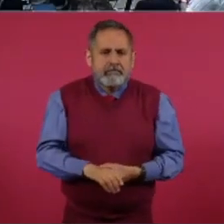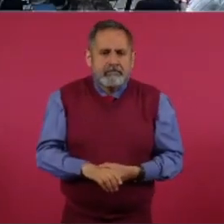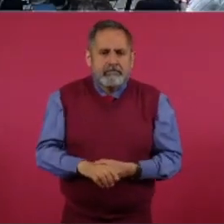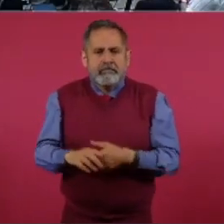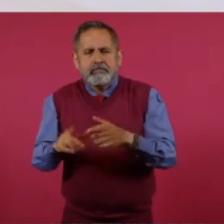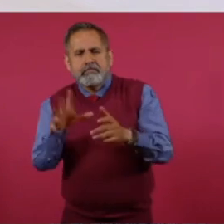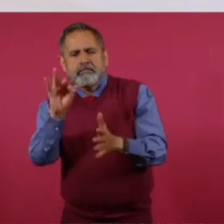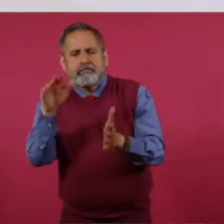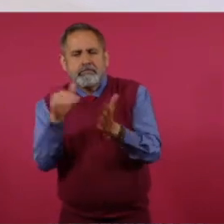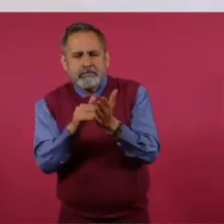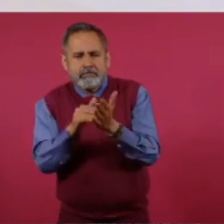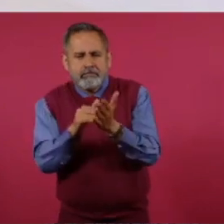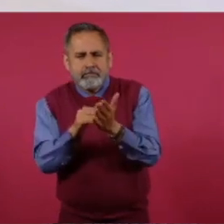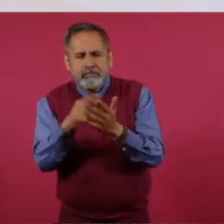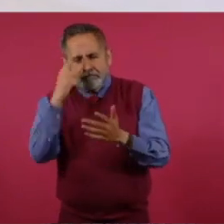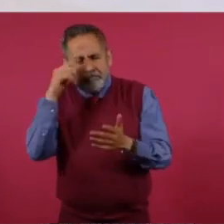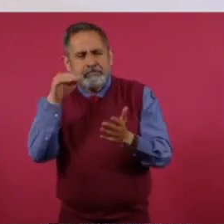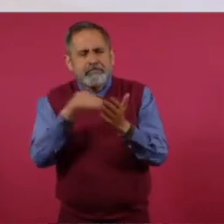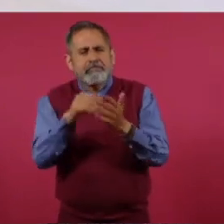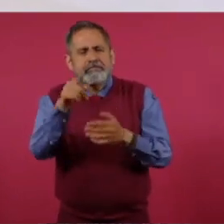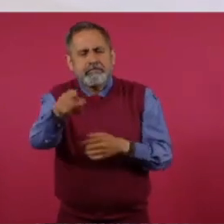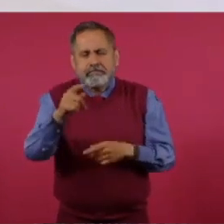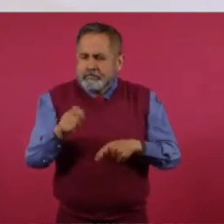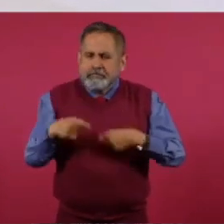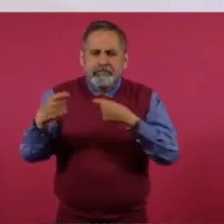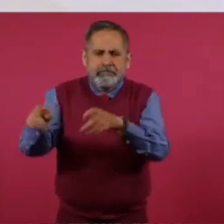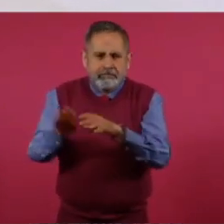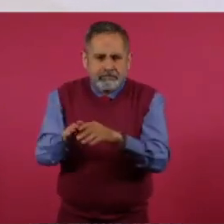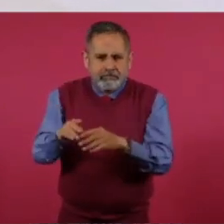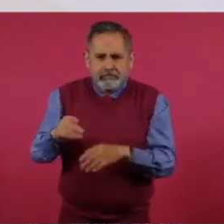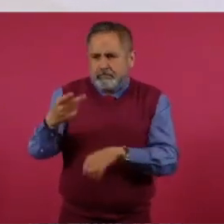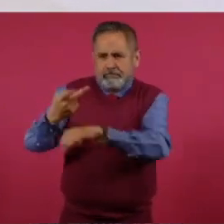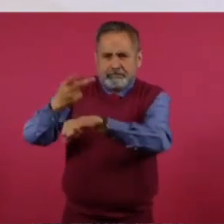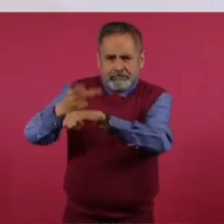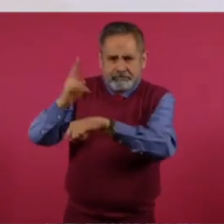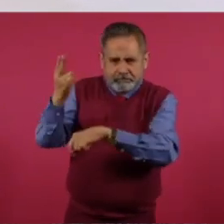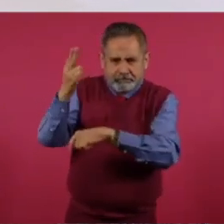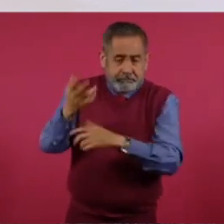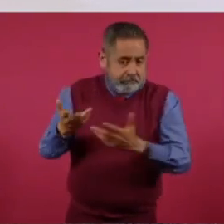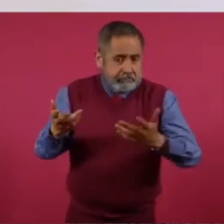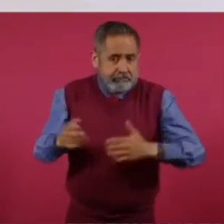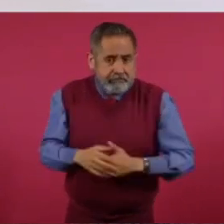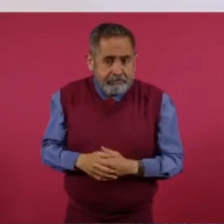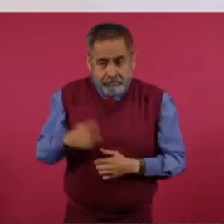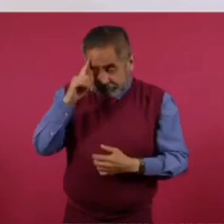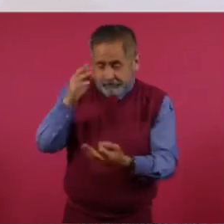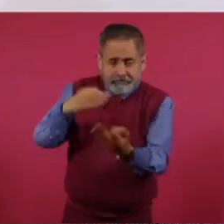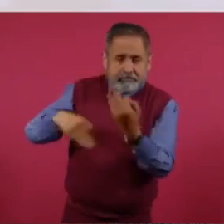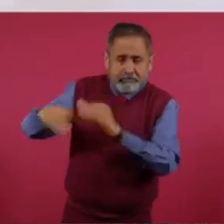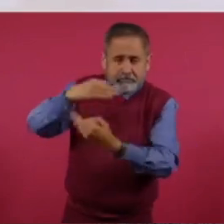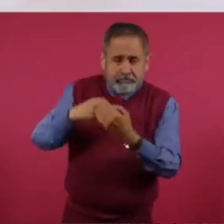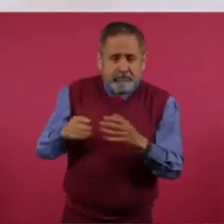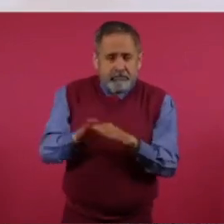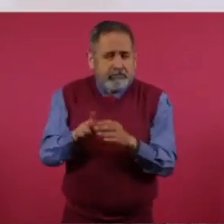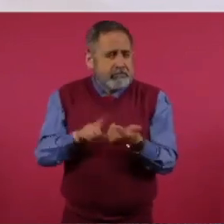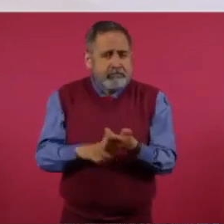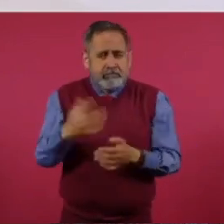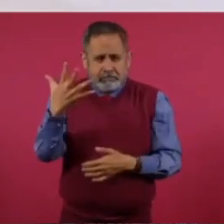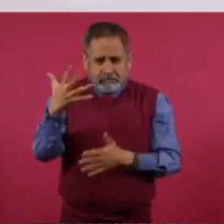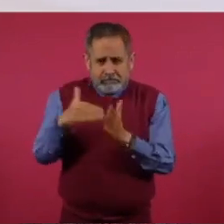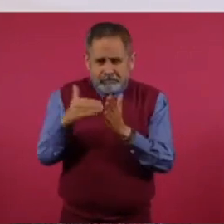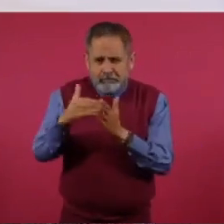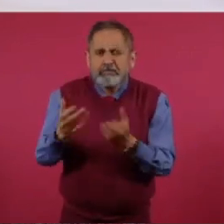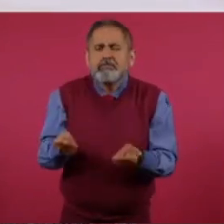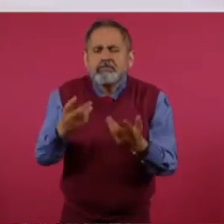40 mil es para media superior, para todos, es como para cinco millones,